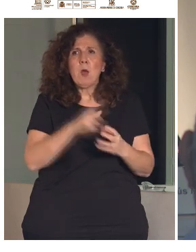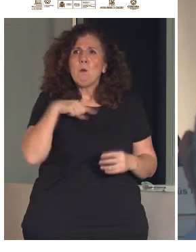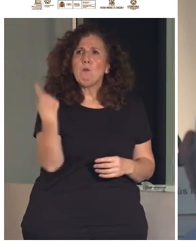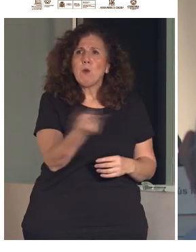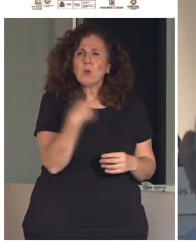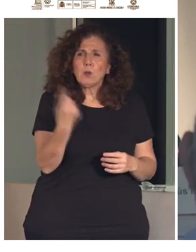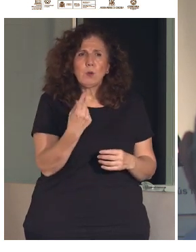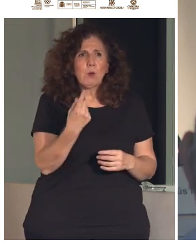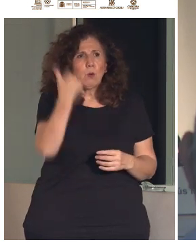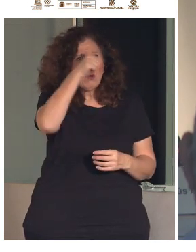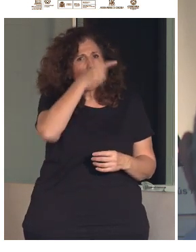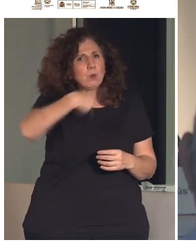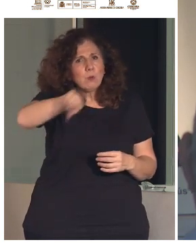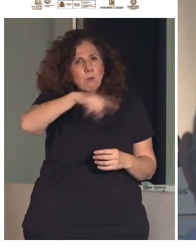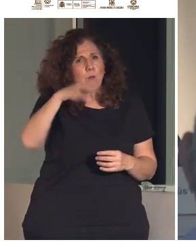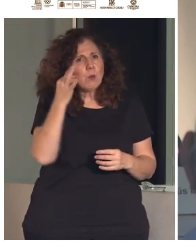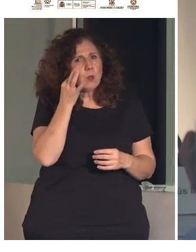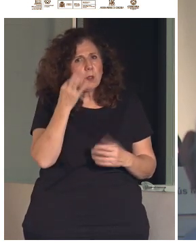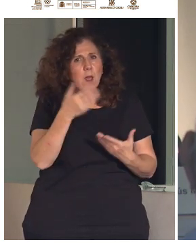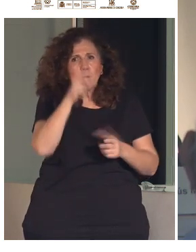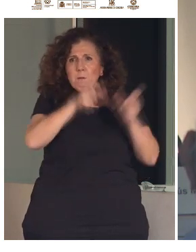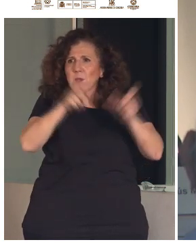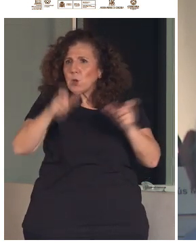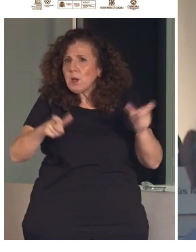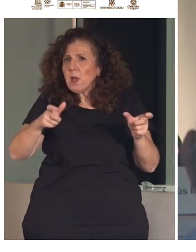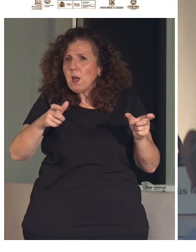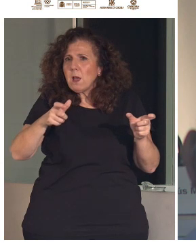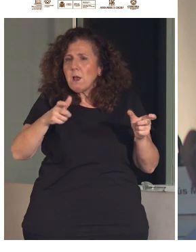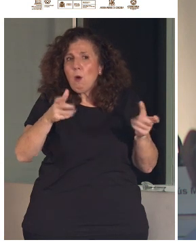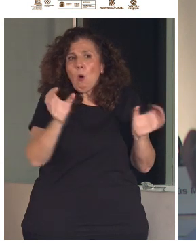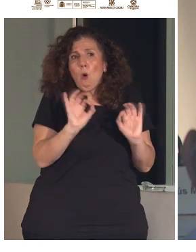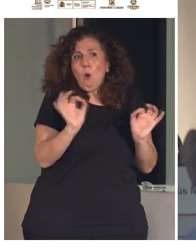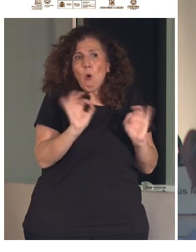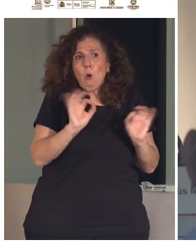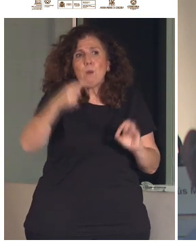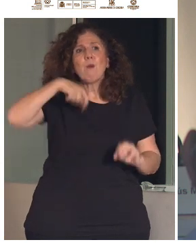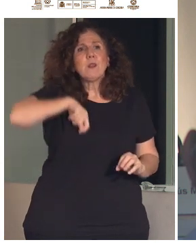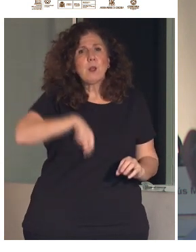las personas, los profesionales más cercanos a la ciudadanía.